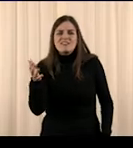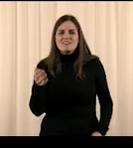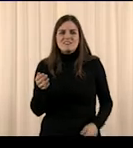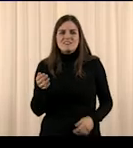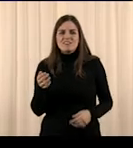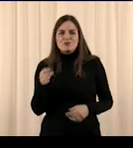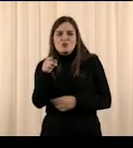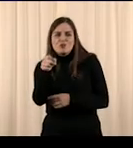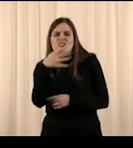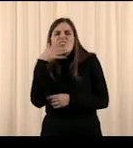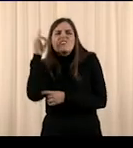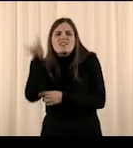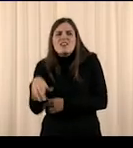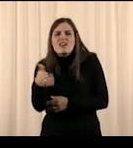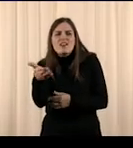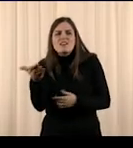¿Quién eres?